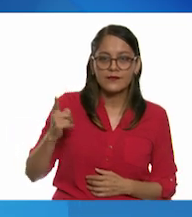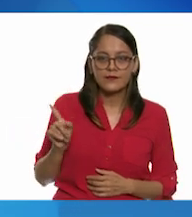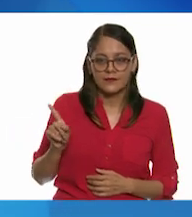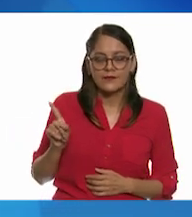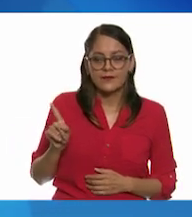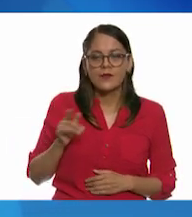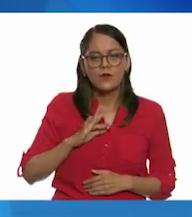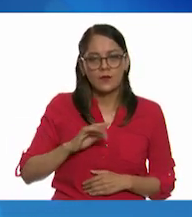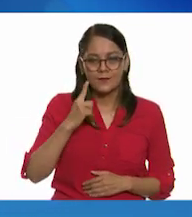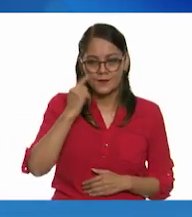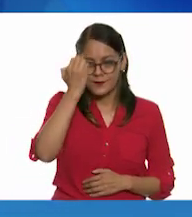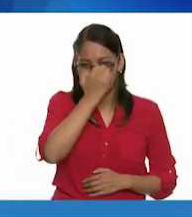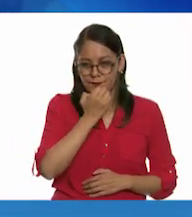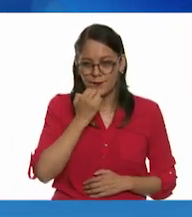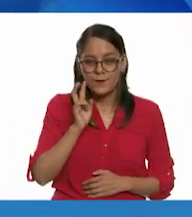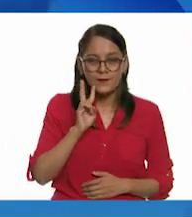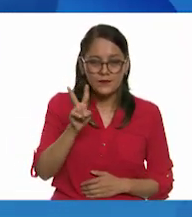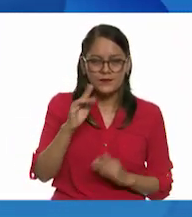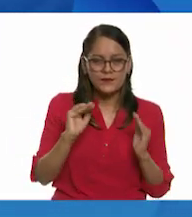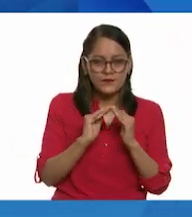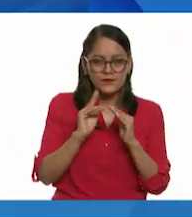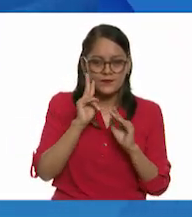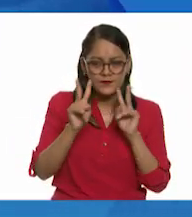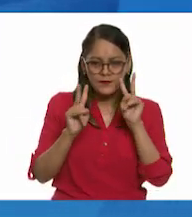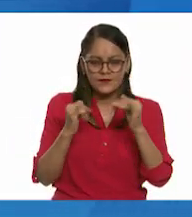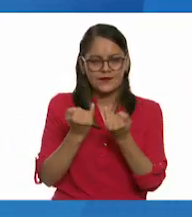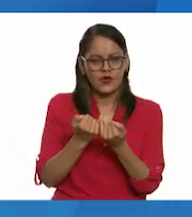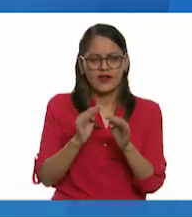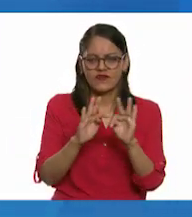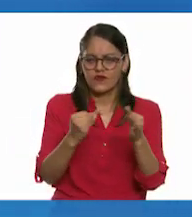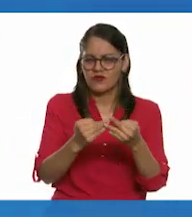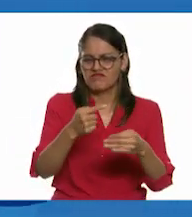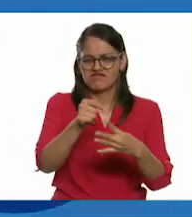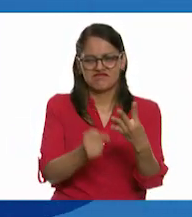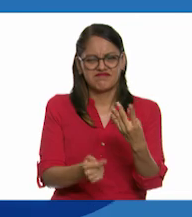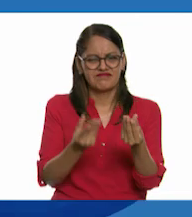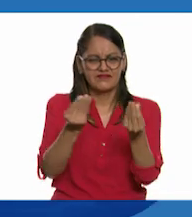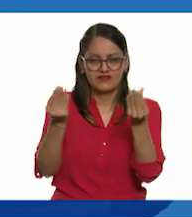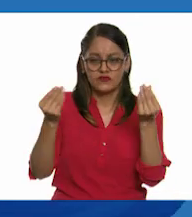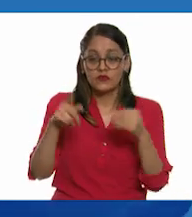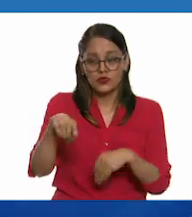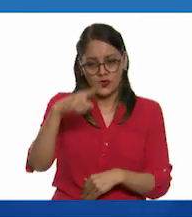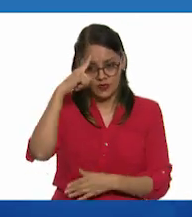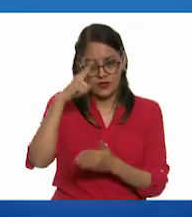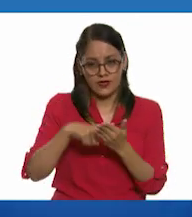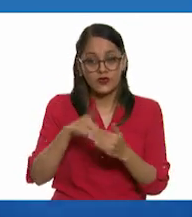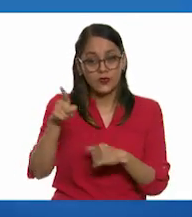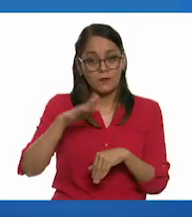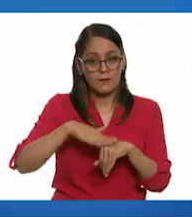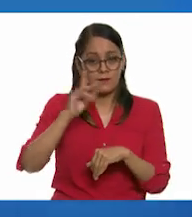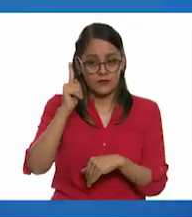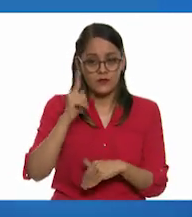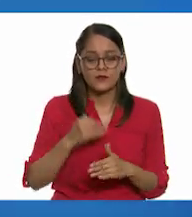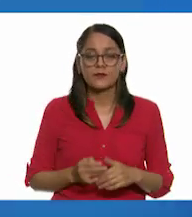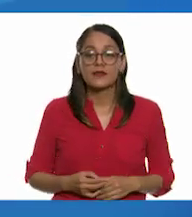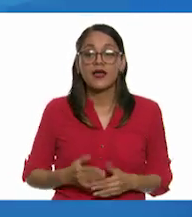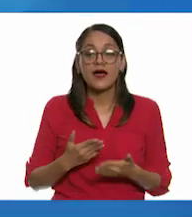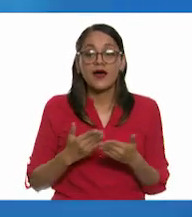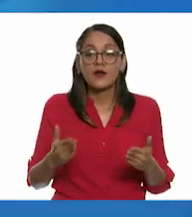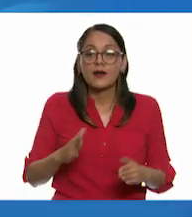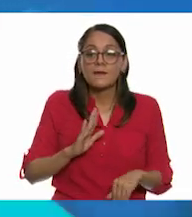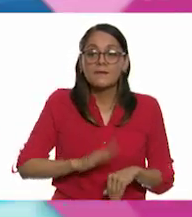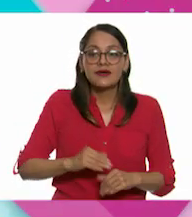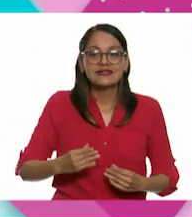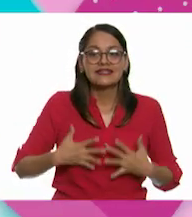Y los pueden estar viendo ustedes también ahí en casa. Hay muchos resultados posibles. Yo sé que a ustedes les quedó uno extra. Entonces, llegó lo más